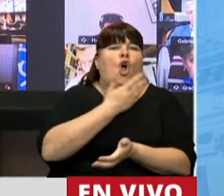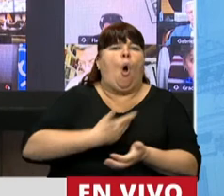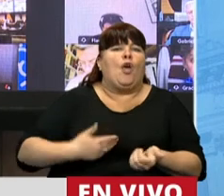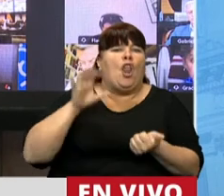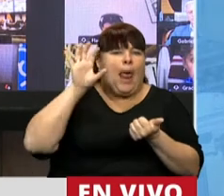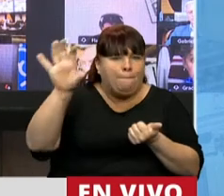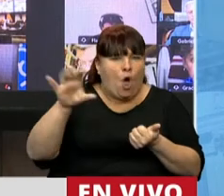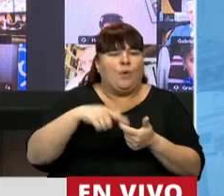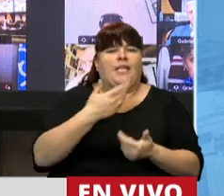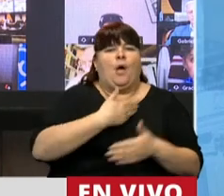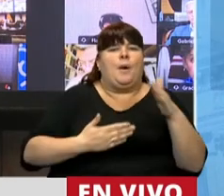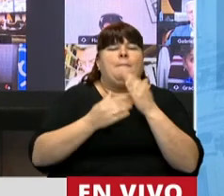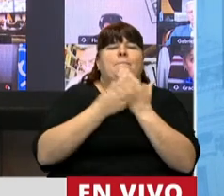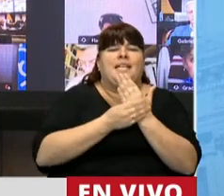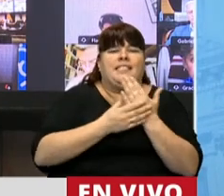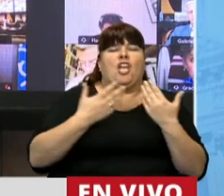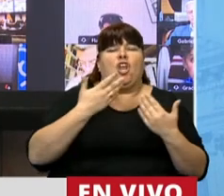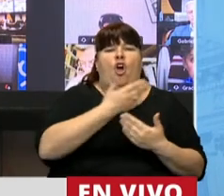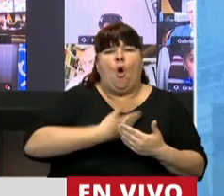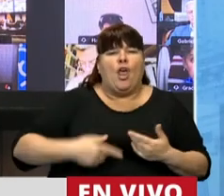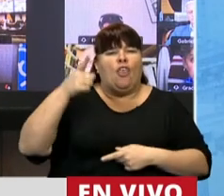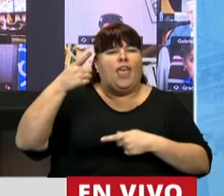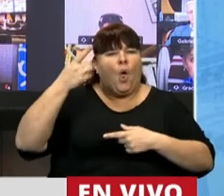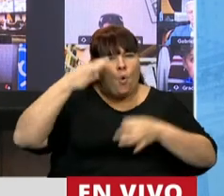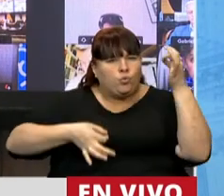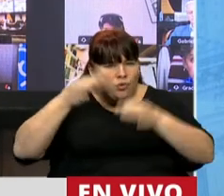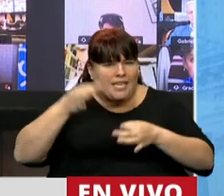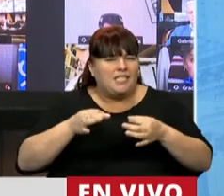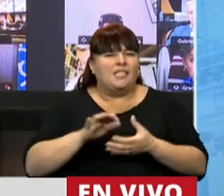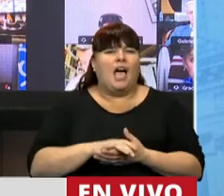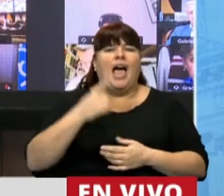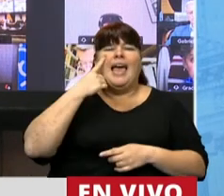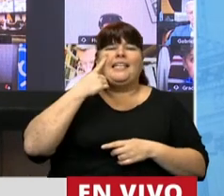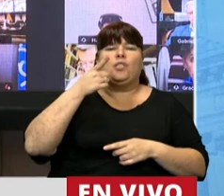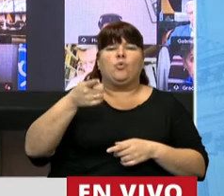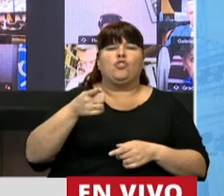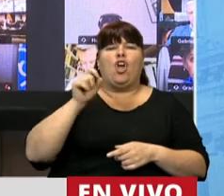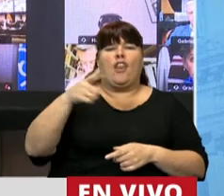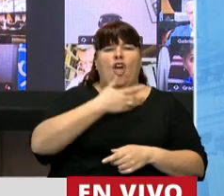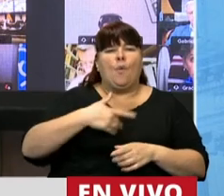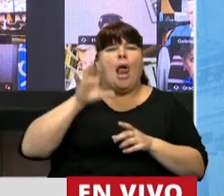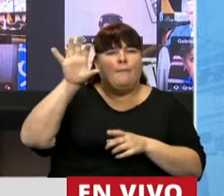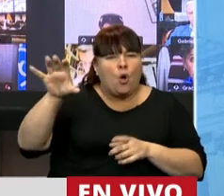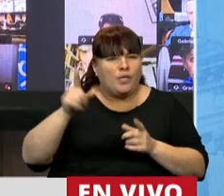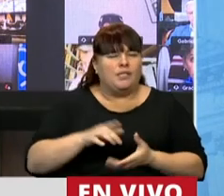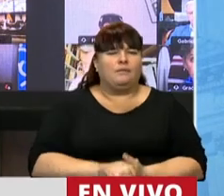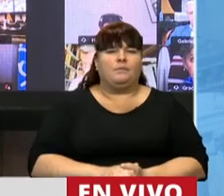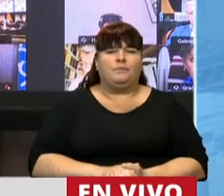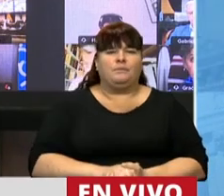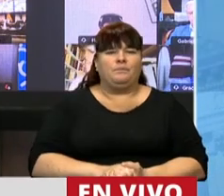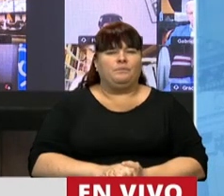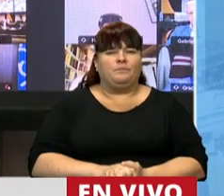Provincial, las autoridades del Ministerio de Gobierno y Justicia de la provincia, con instituciones también no gubernamentales de la provincia, las entidades